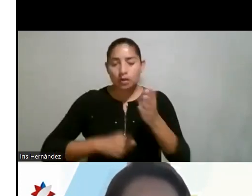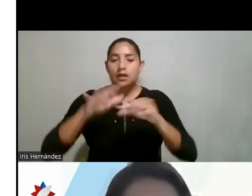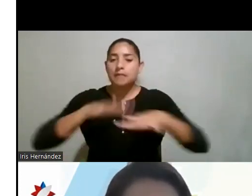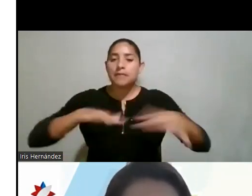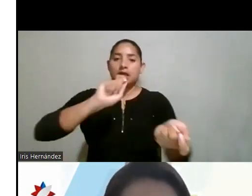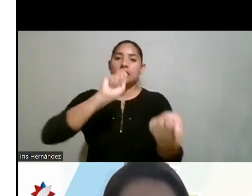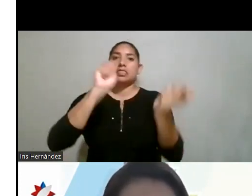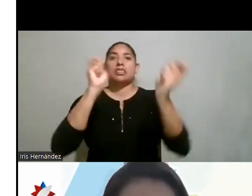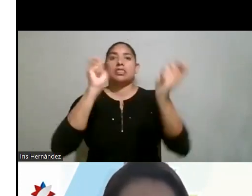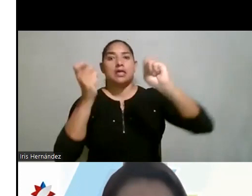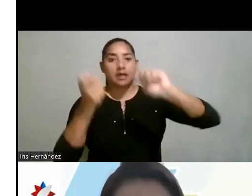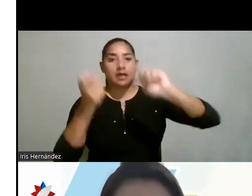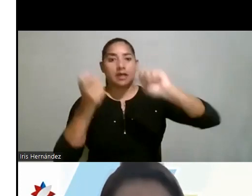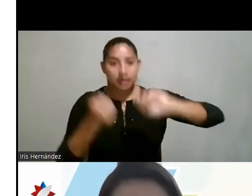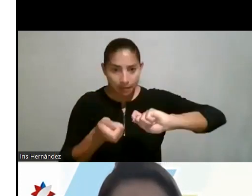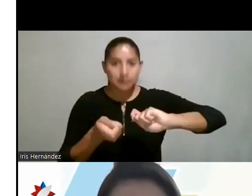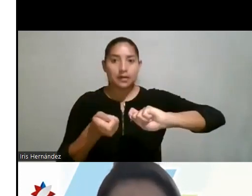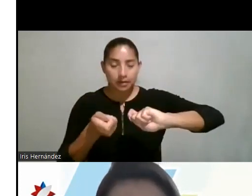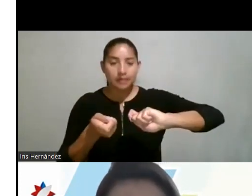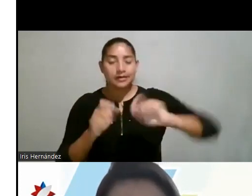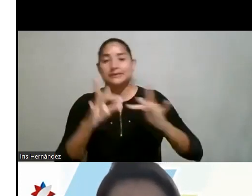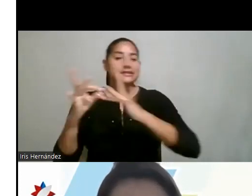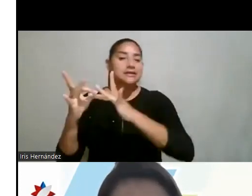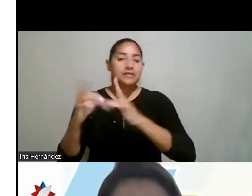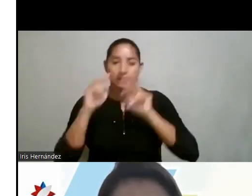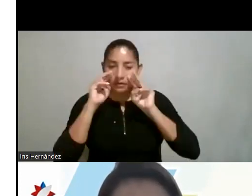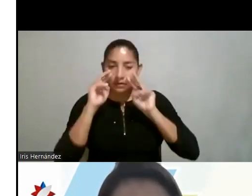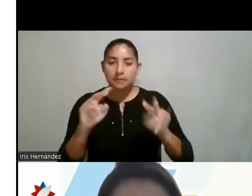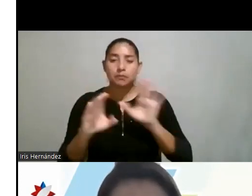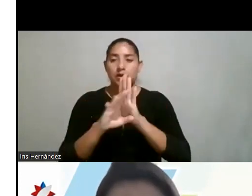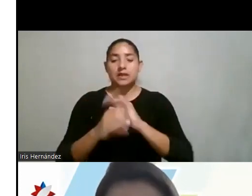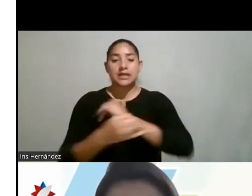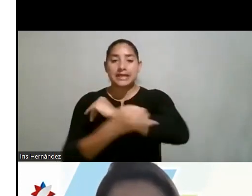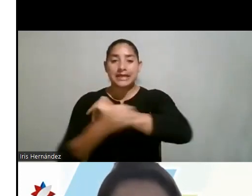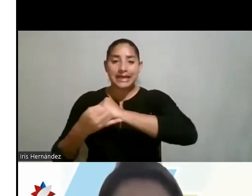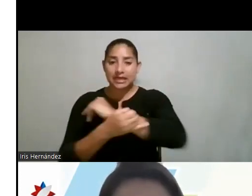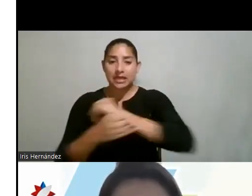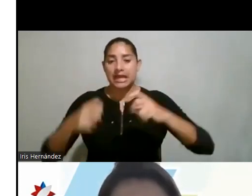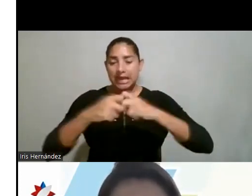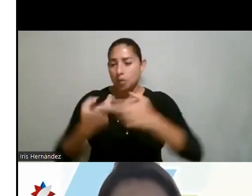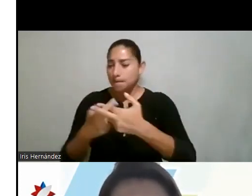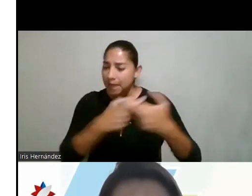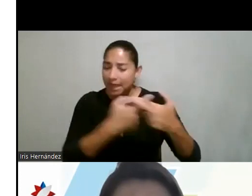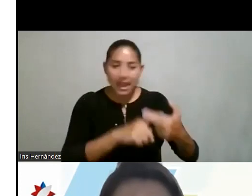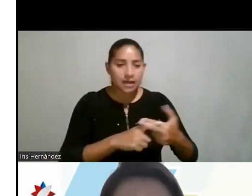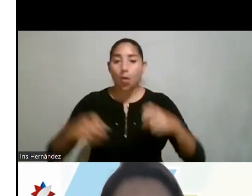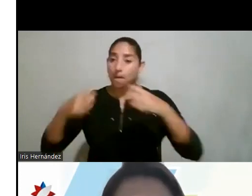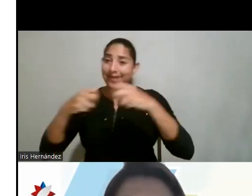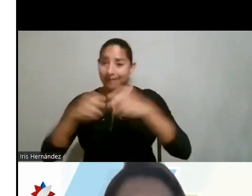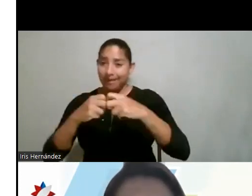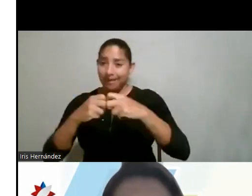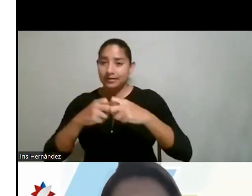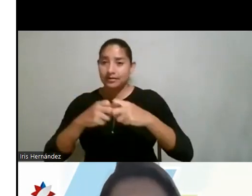prácticamente se invierte. Especialmente en el caso de ingeniería electromecánica o ingeniería mecánica,